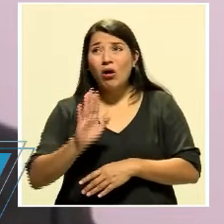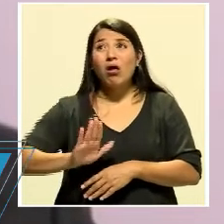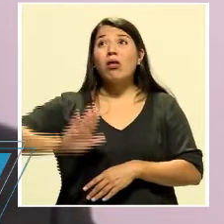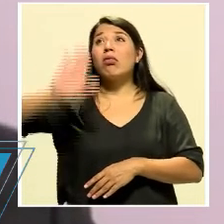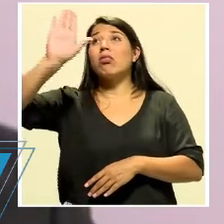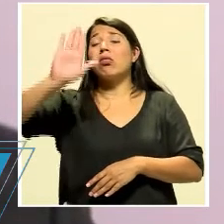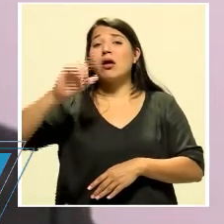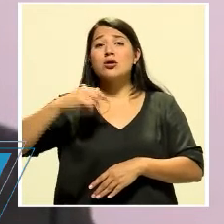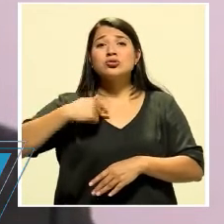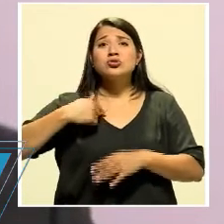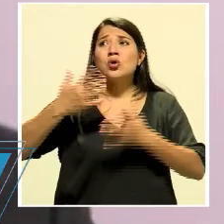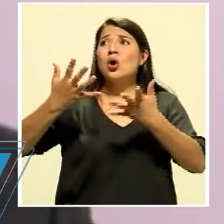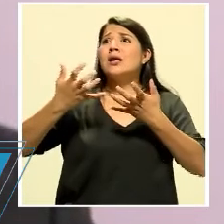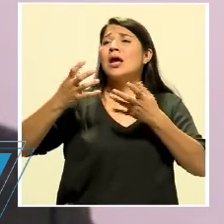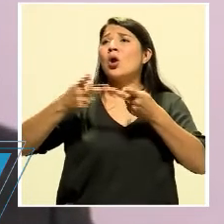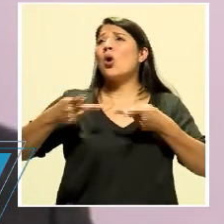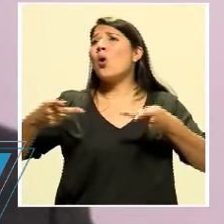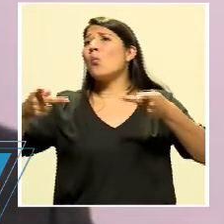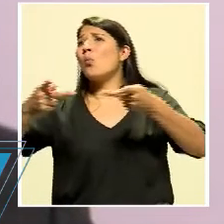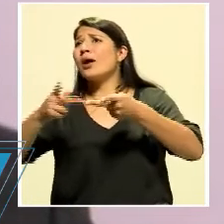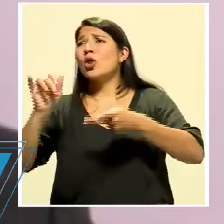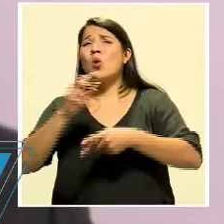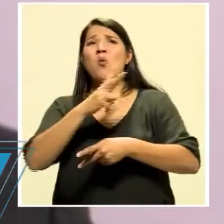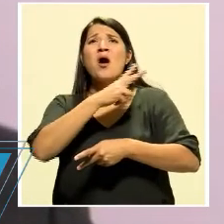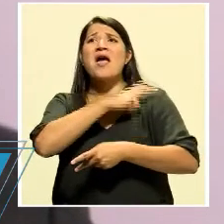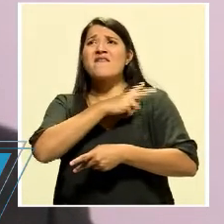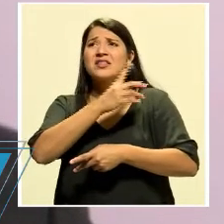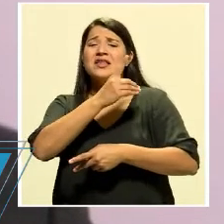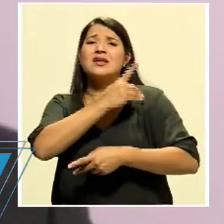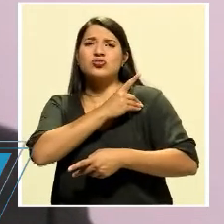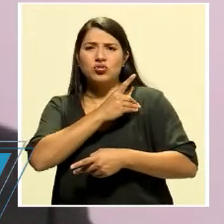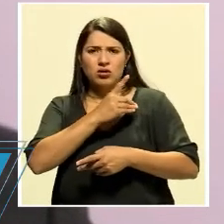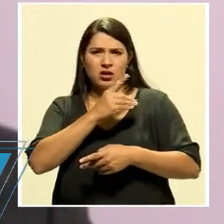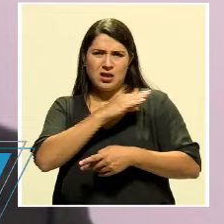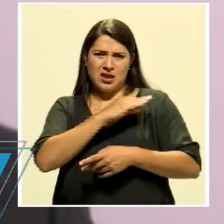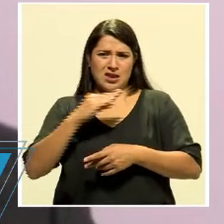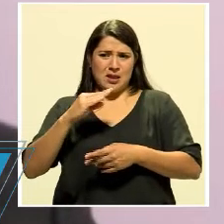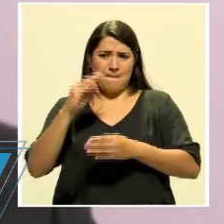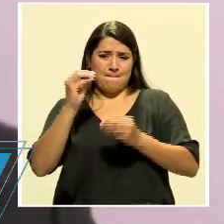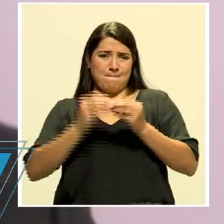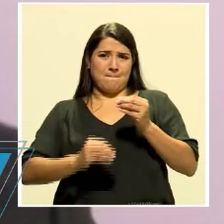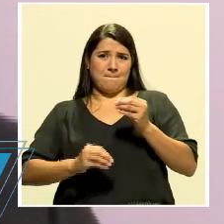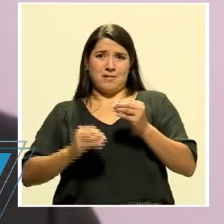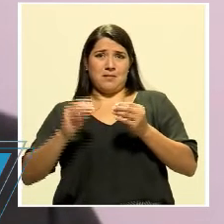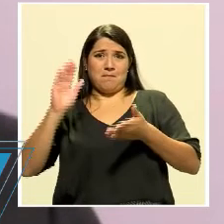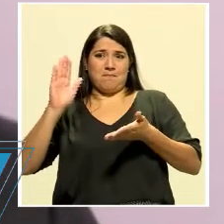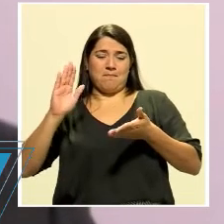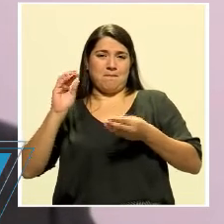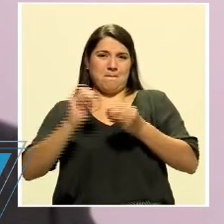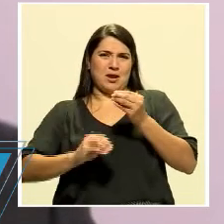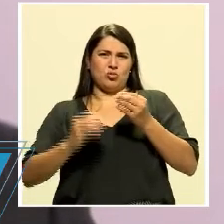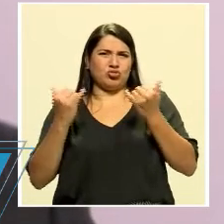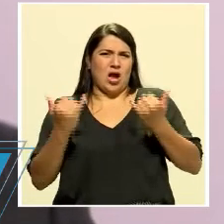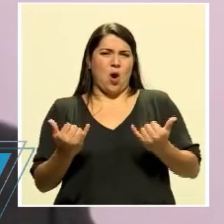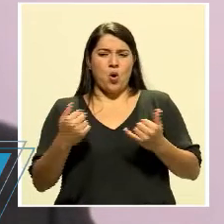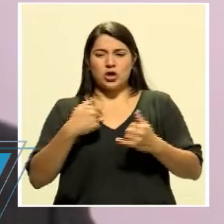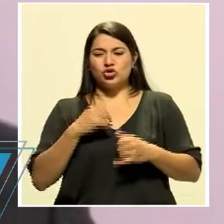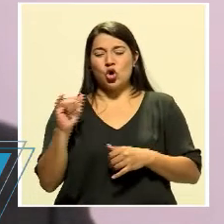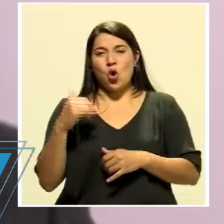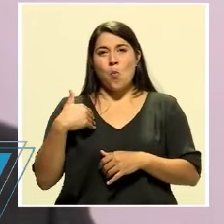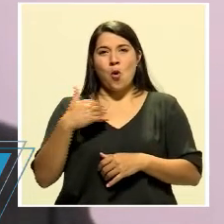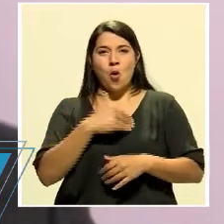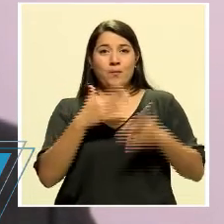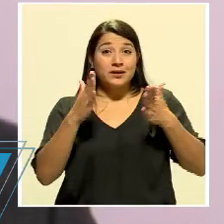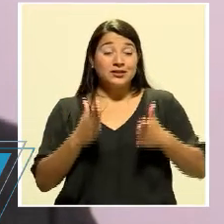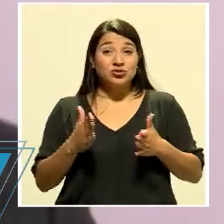absolutamente ningún puesto, ni de jefatura, ni de dirección, y menos ahora que estoy como ministro. Todo ha sido, pues siento yo que las puertas se han abierto